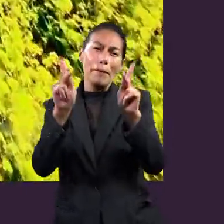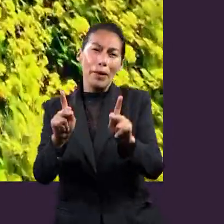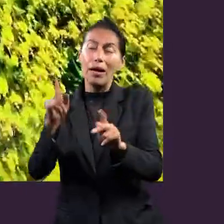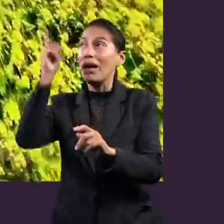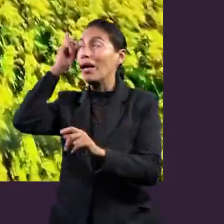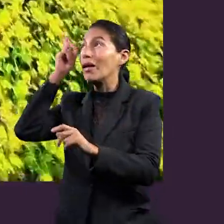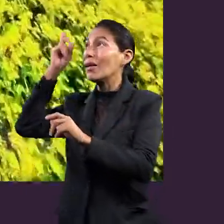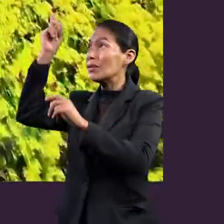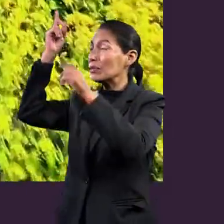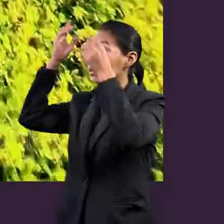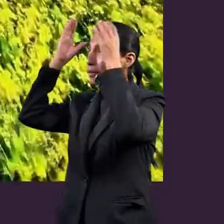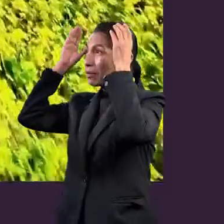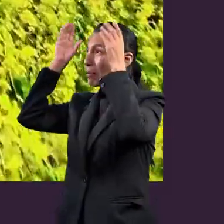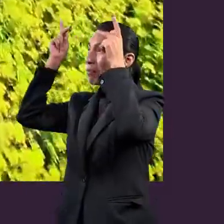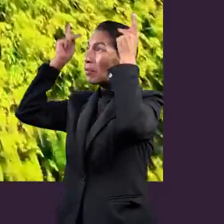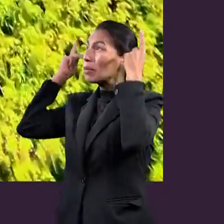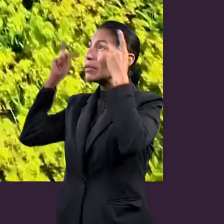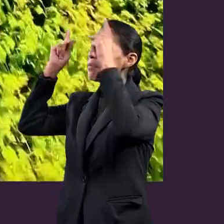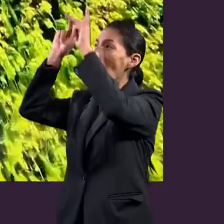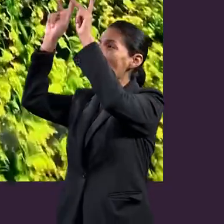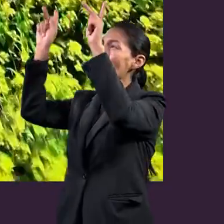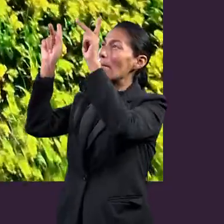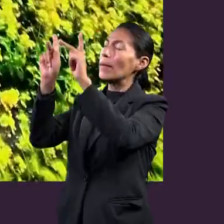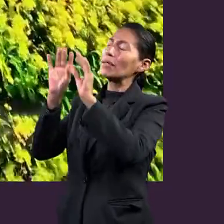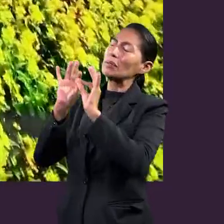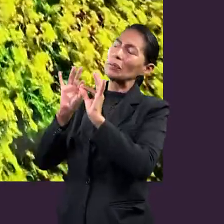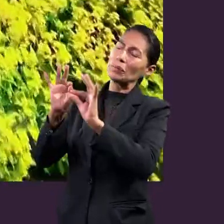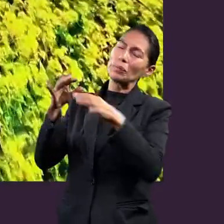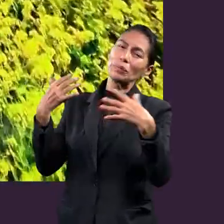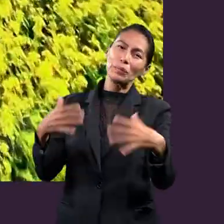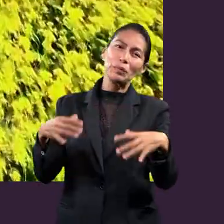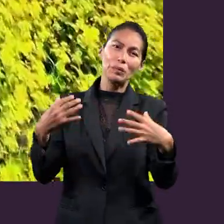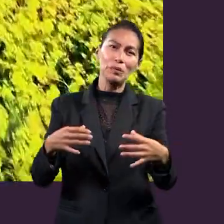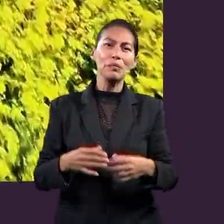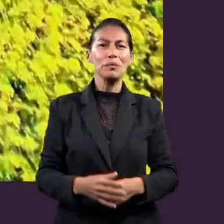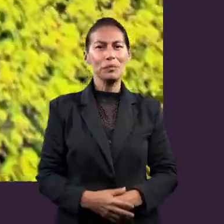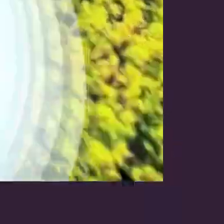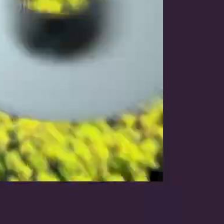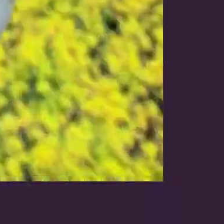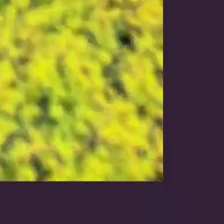en la sociedad. Porque Cristo es el príncipe de la paz.